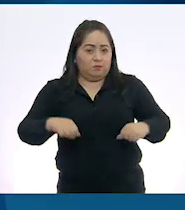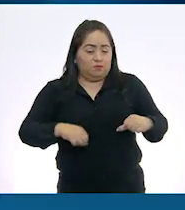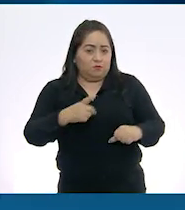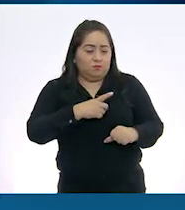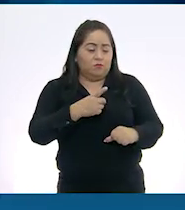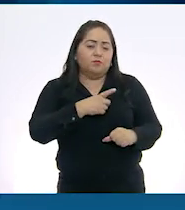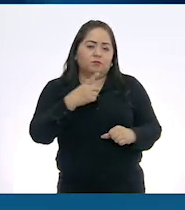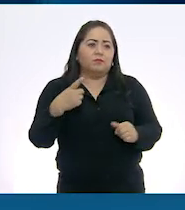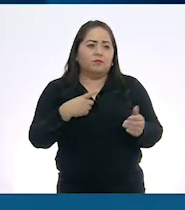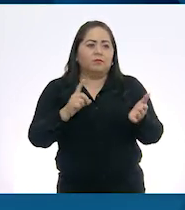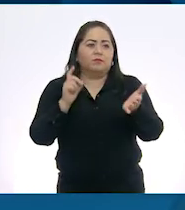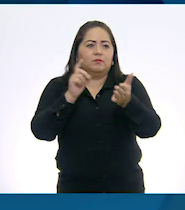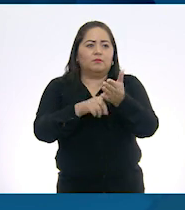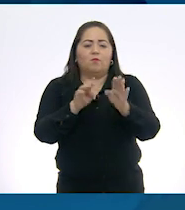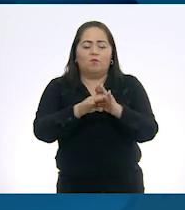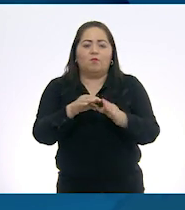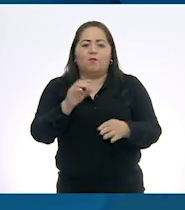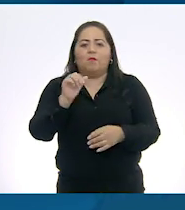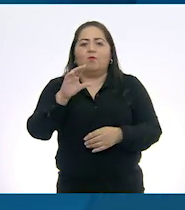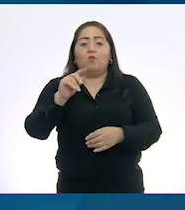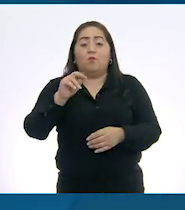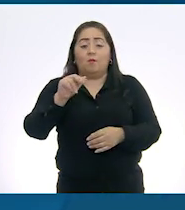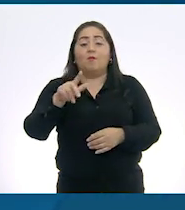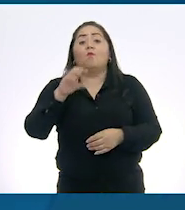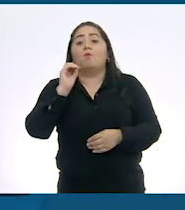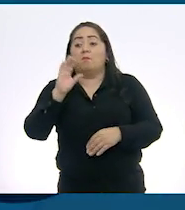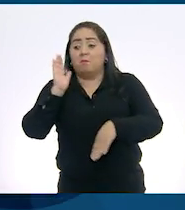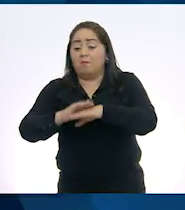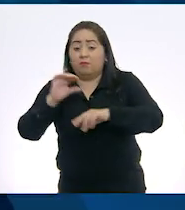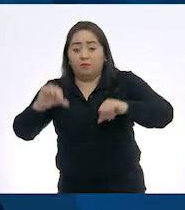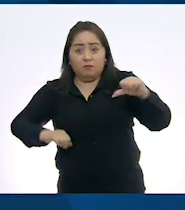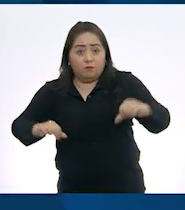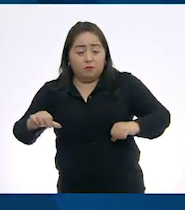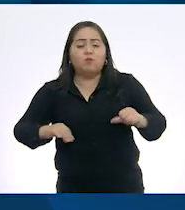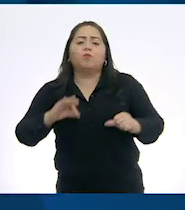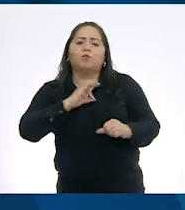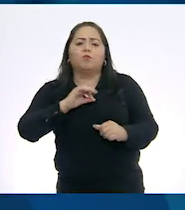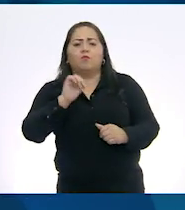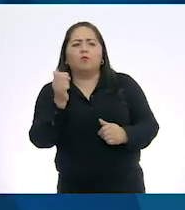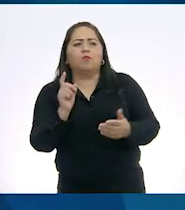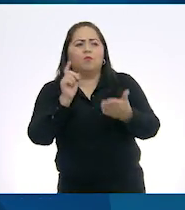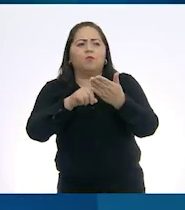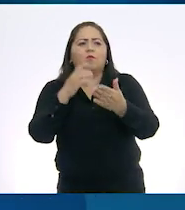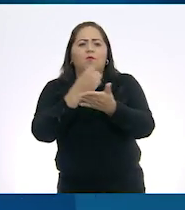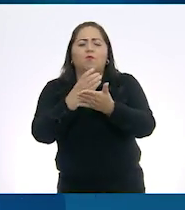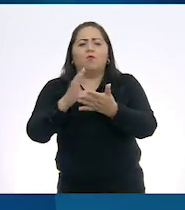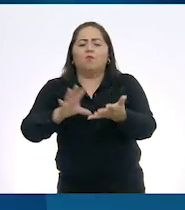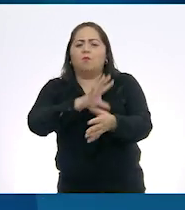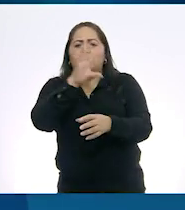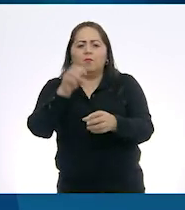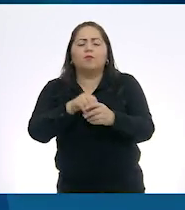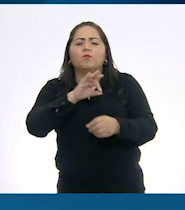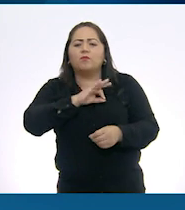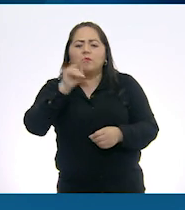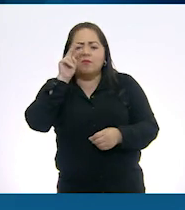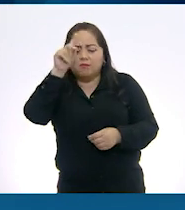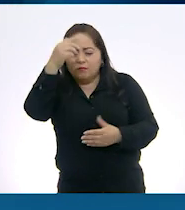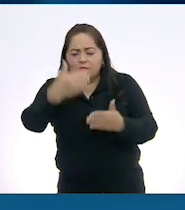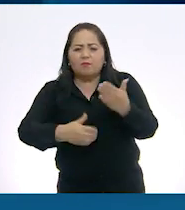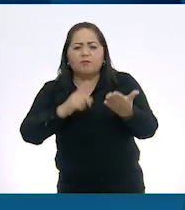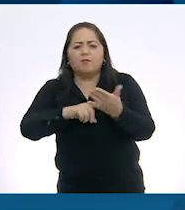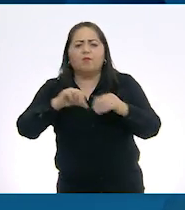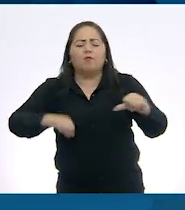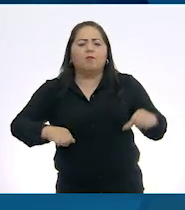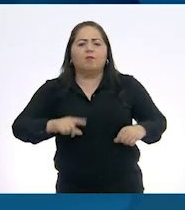le tengo que dar a Página Actual. Pero, si llevo más actividades, le puedo dar a Cuaderno Completo y ver todas las actividades que